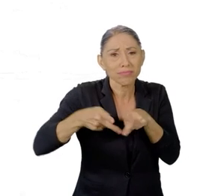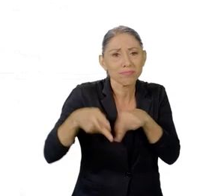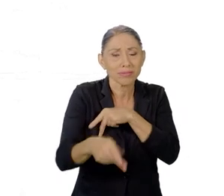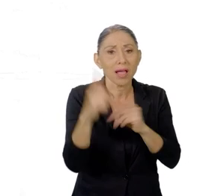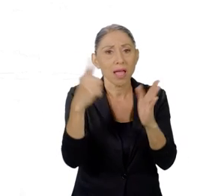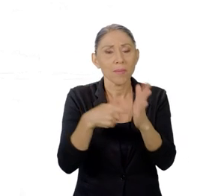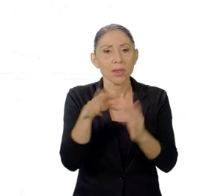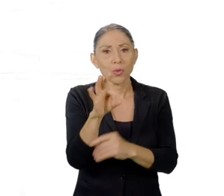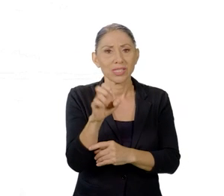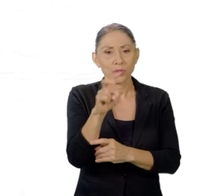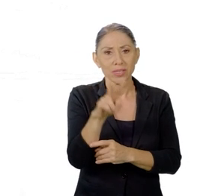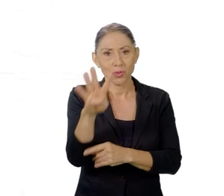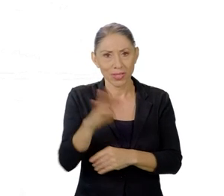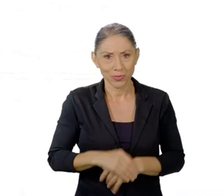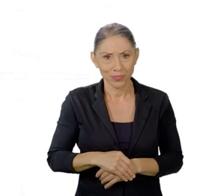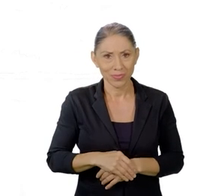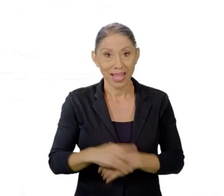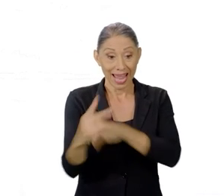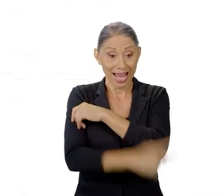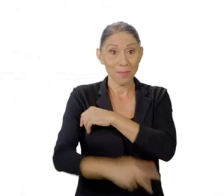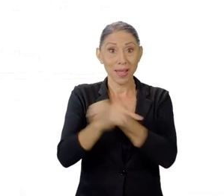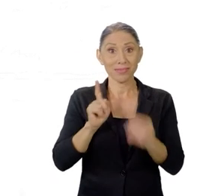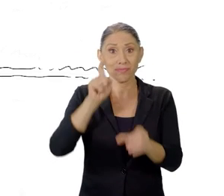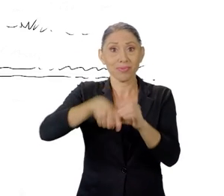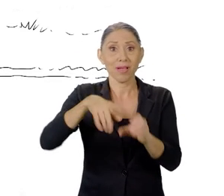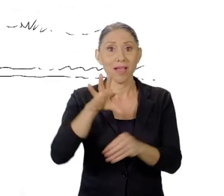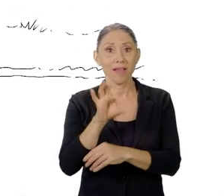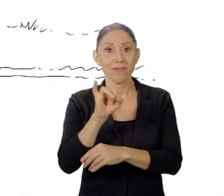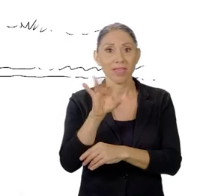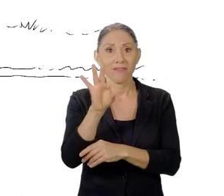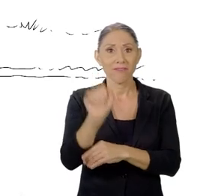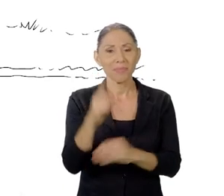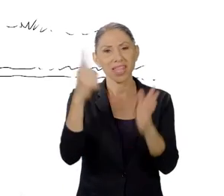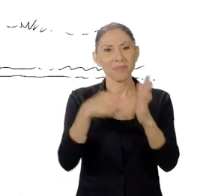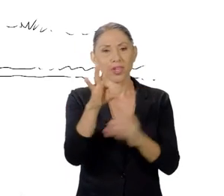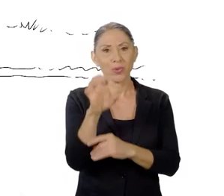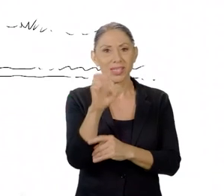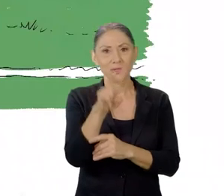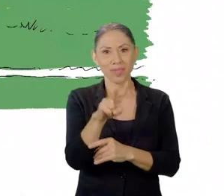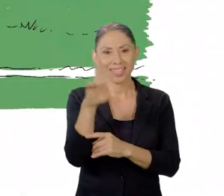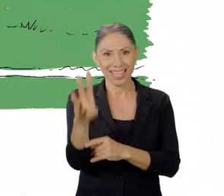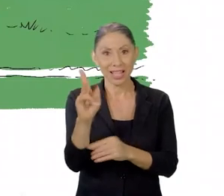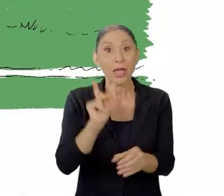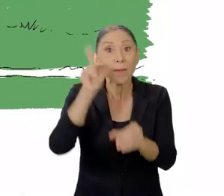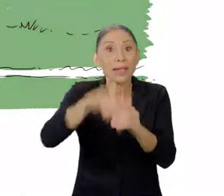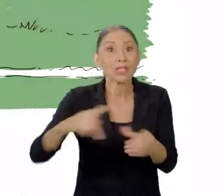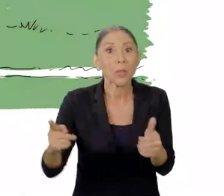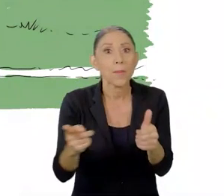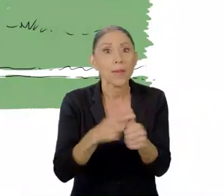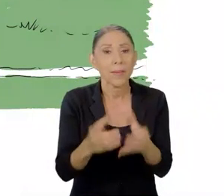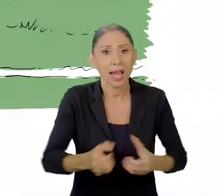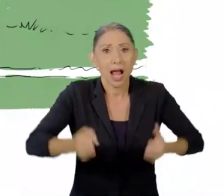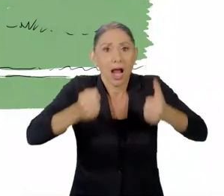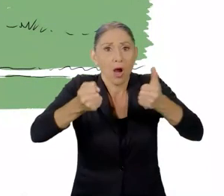inauguró en 1924. El país ingresó a la FIFA en 1927 y participó en la primera